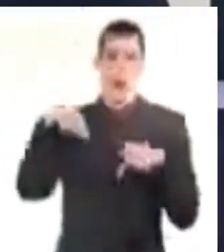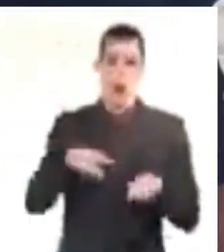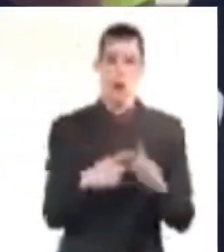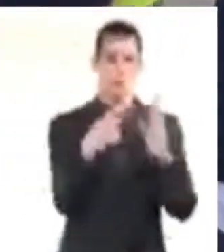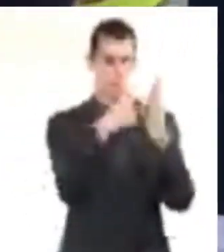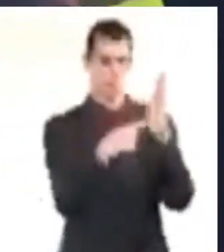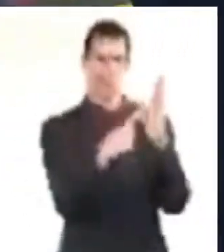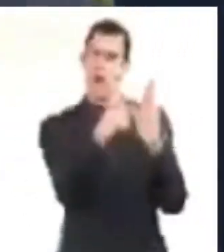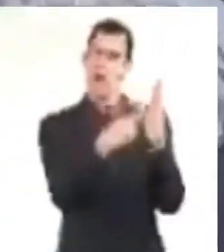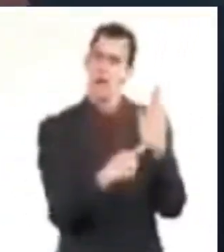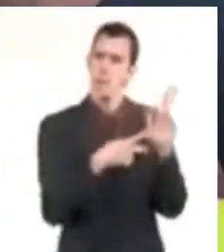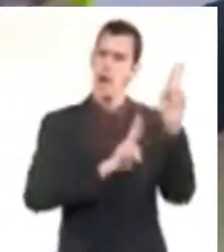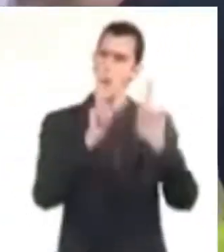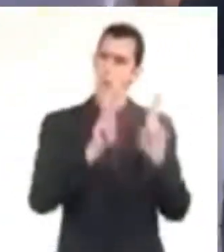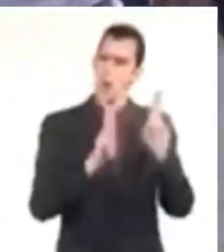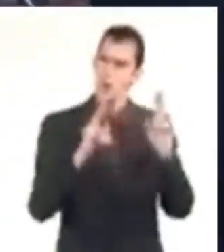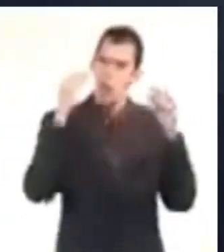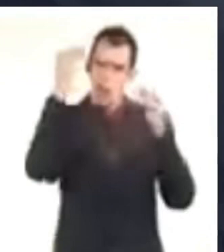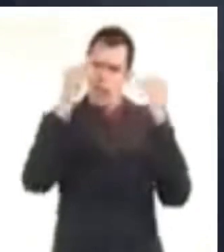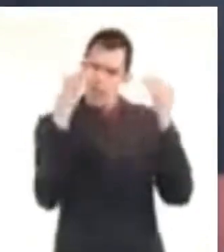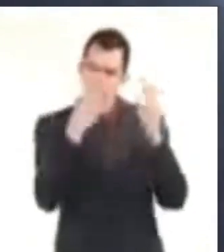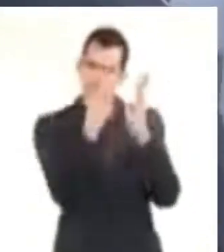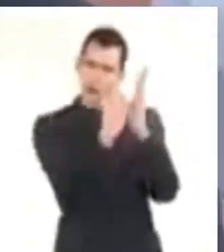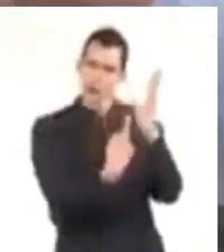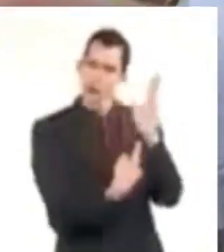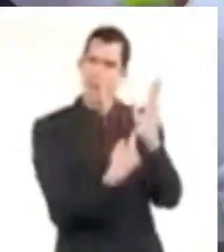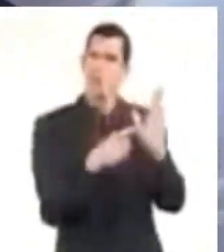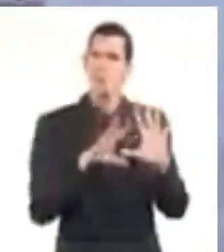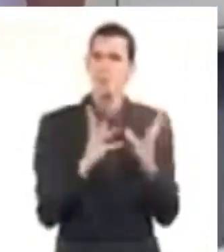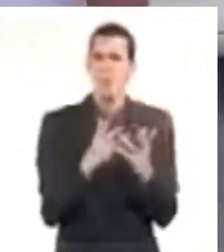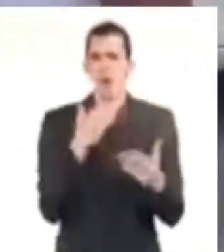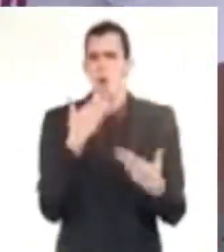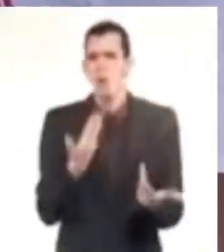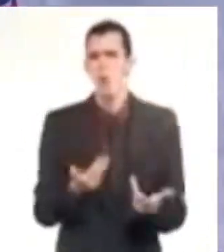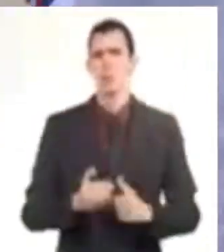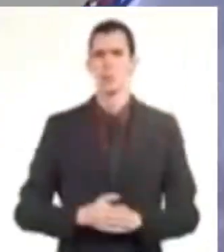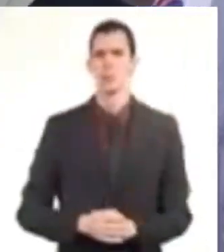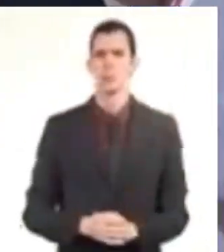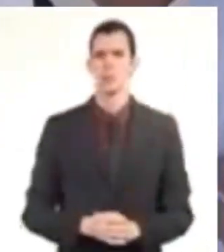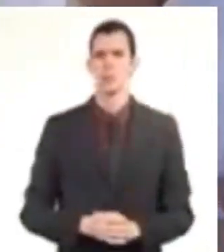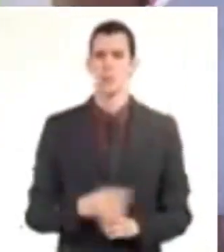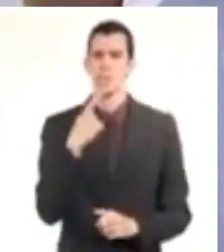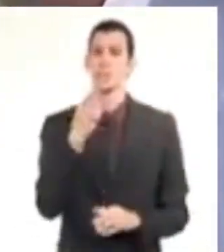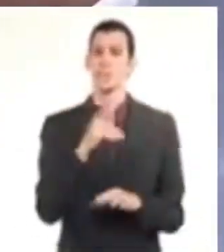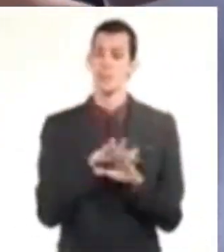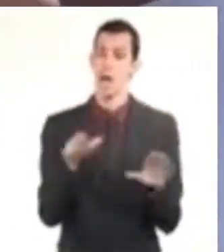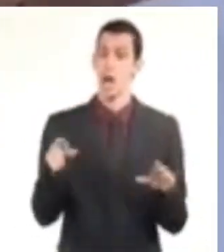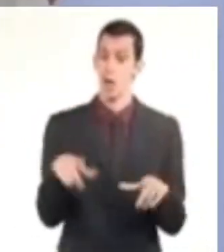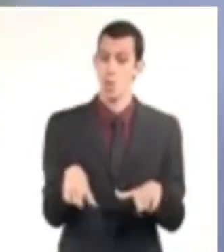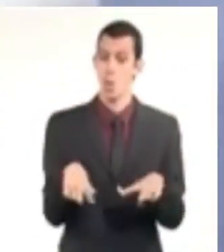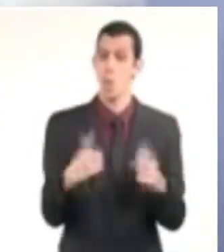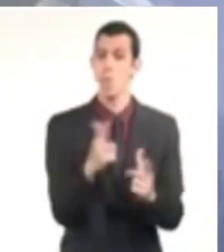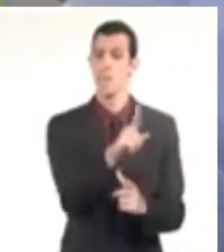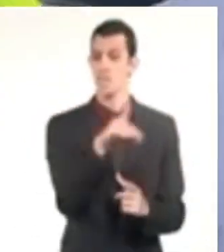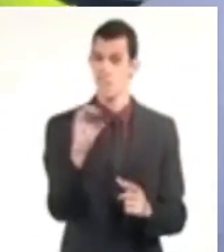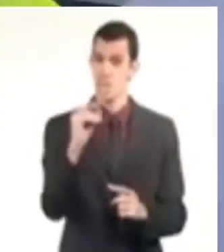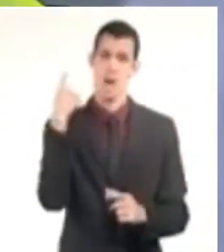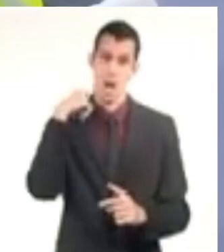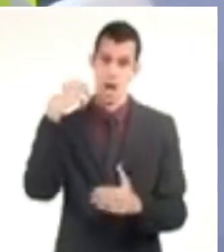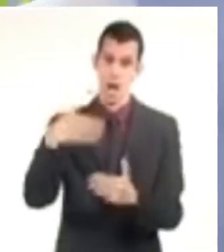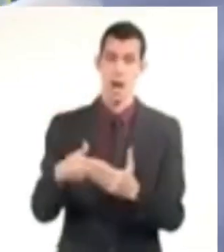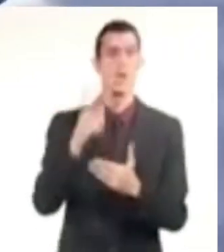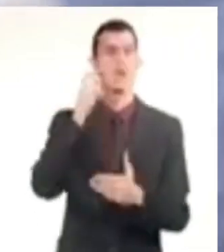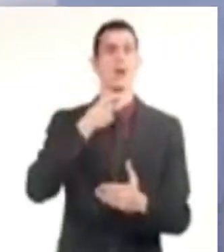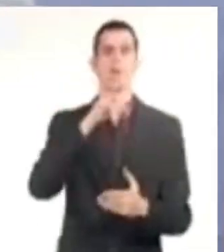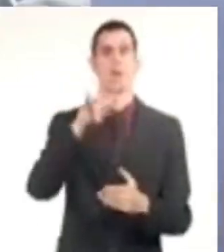Romay La Sangre se lanzaron hacia las calles para discutir. Yo le voy a poner parón, porque me da